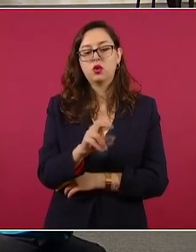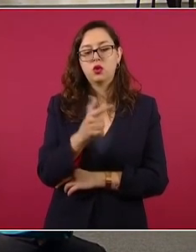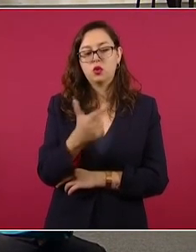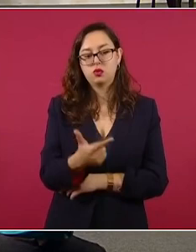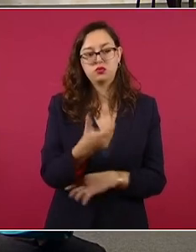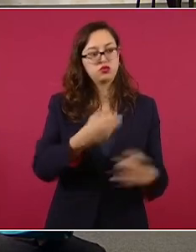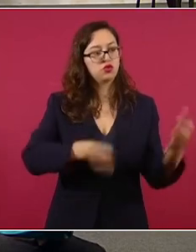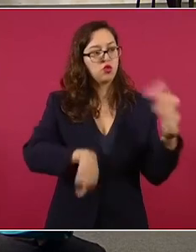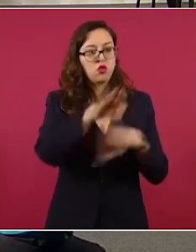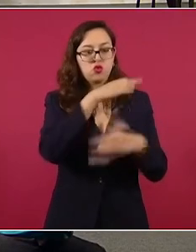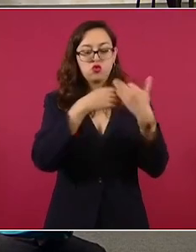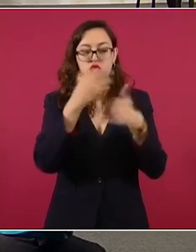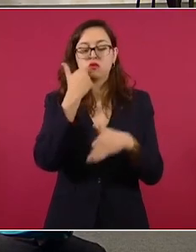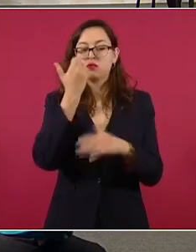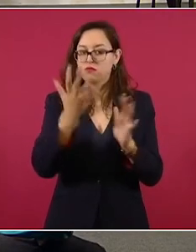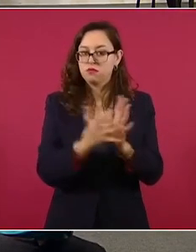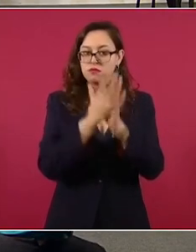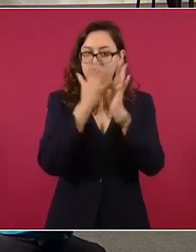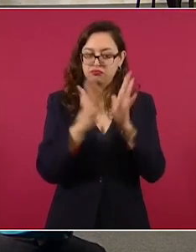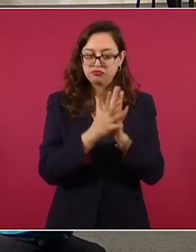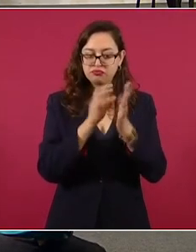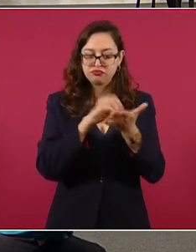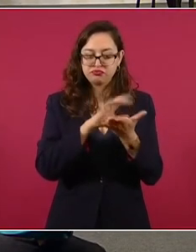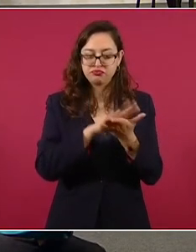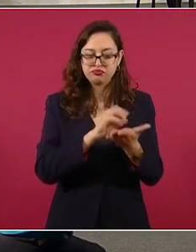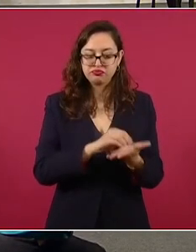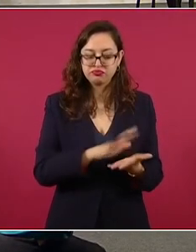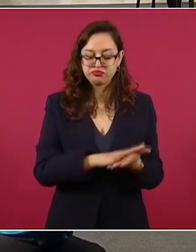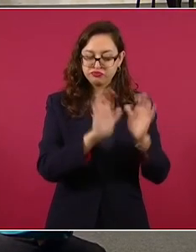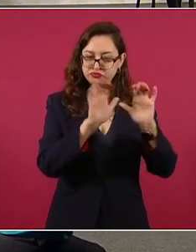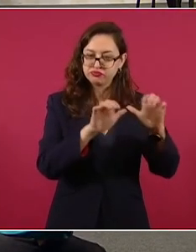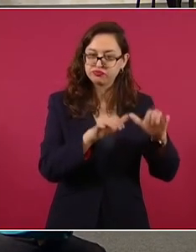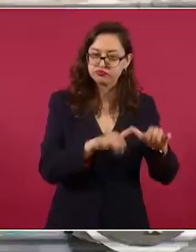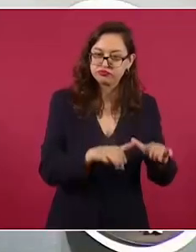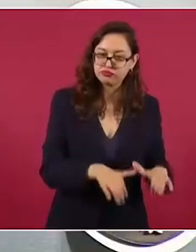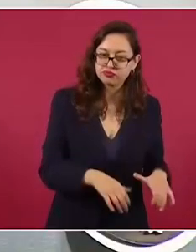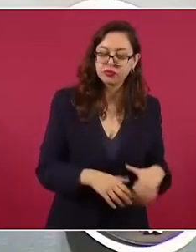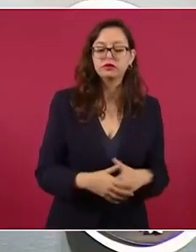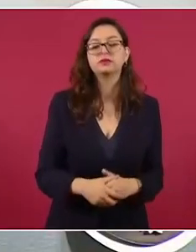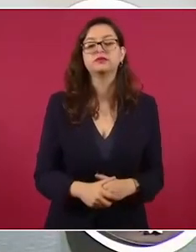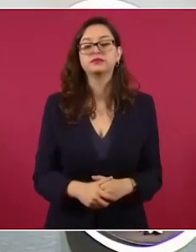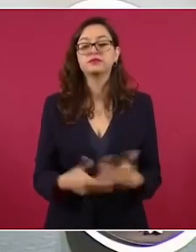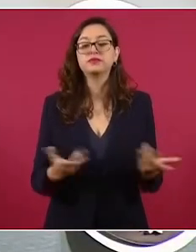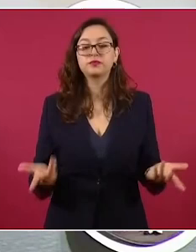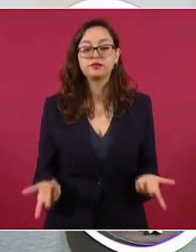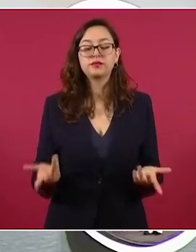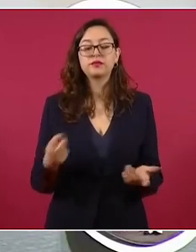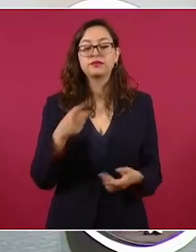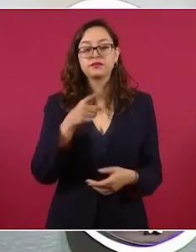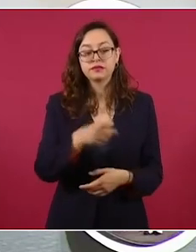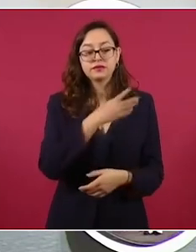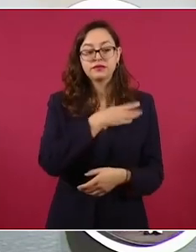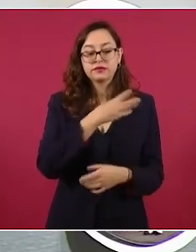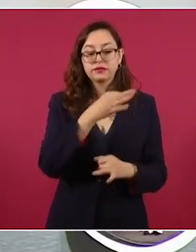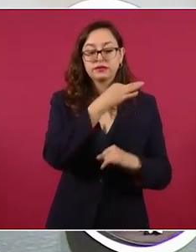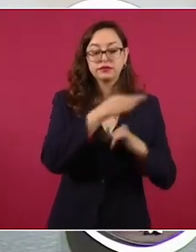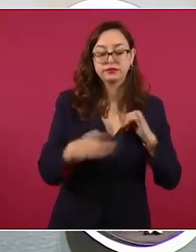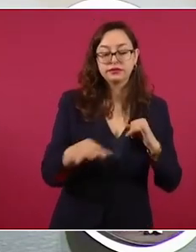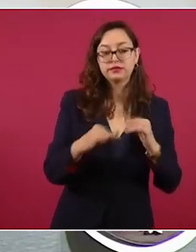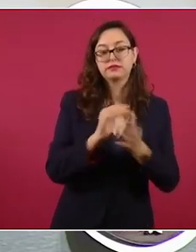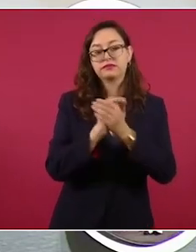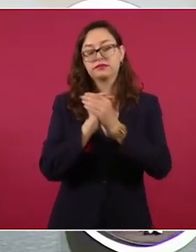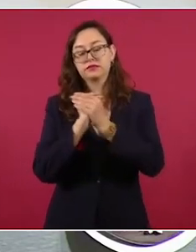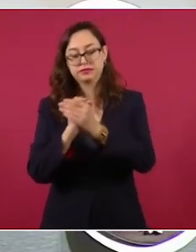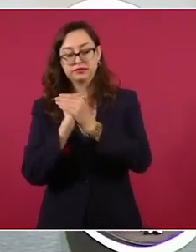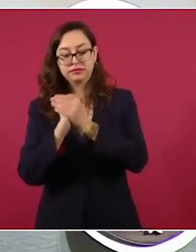los comercios que quieran participar también de este sorteo. tanto el Buen Fin como el sorteo son eventos que